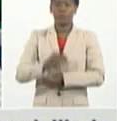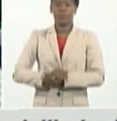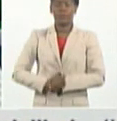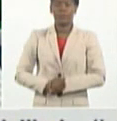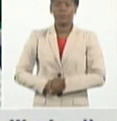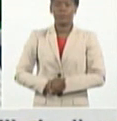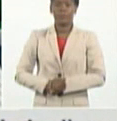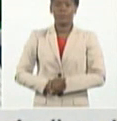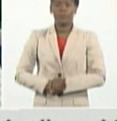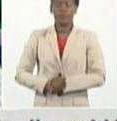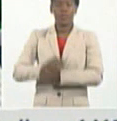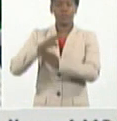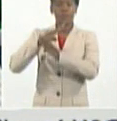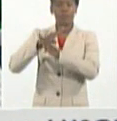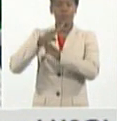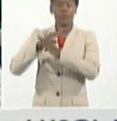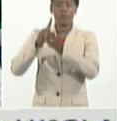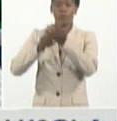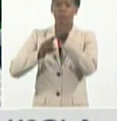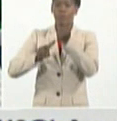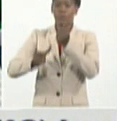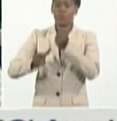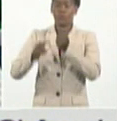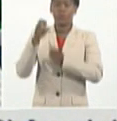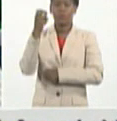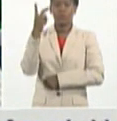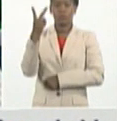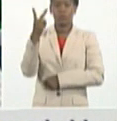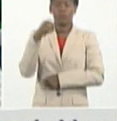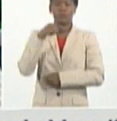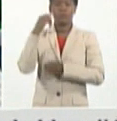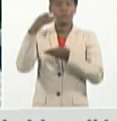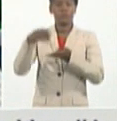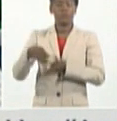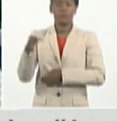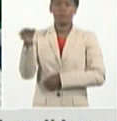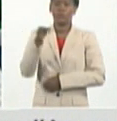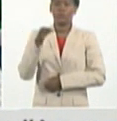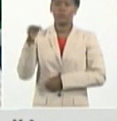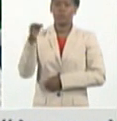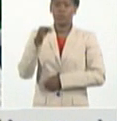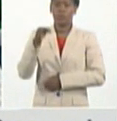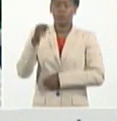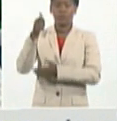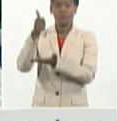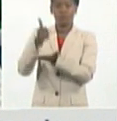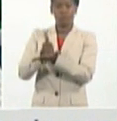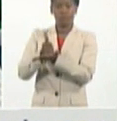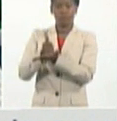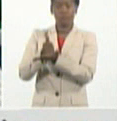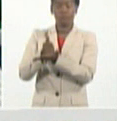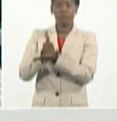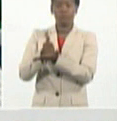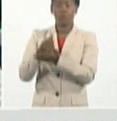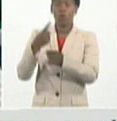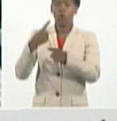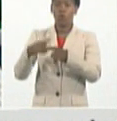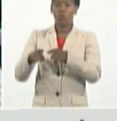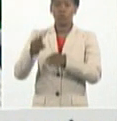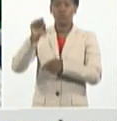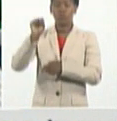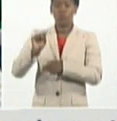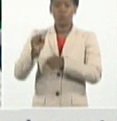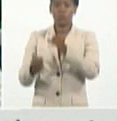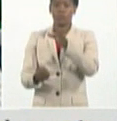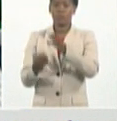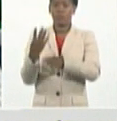Santiago de Cuba fallecen dos pacientes, los municipios de Santiago de Cuba y Zongolamaya, uno